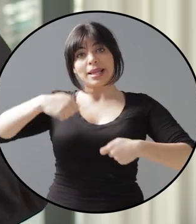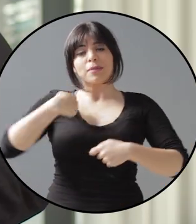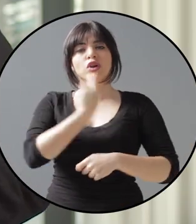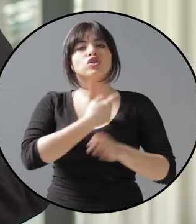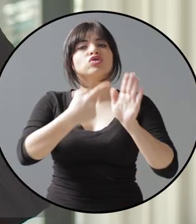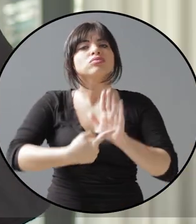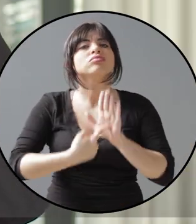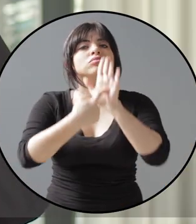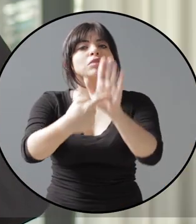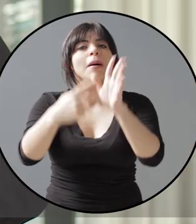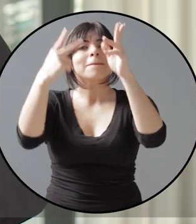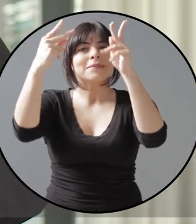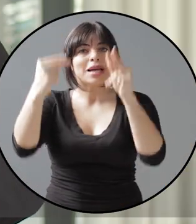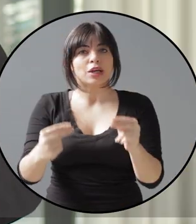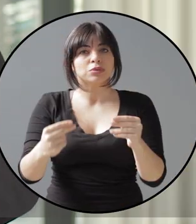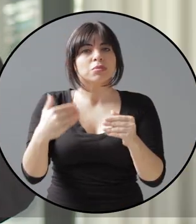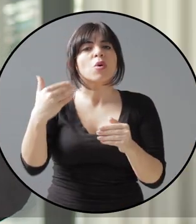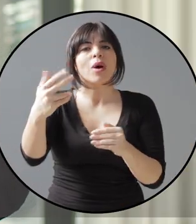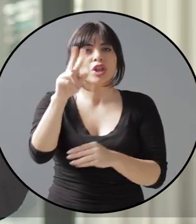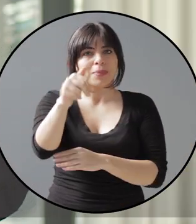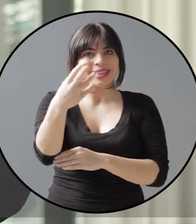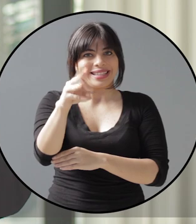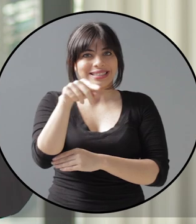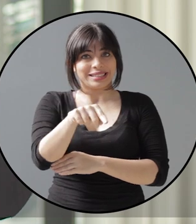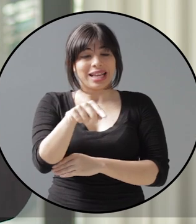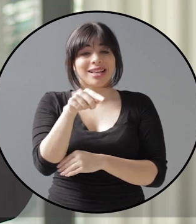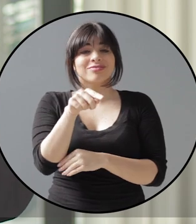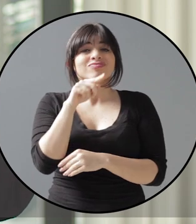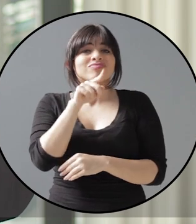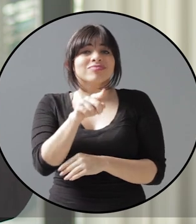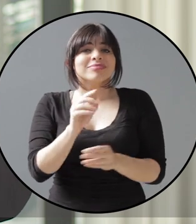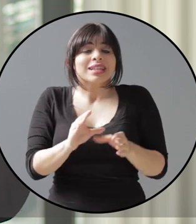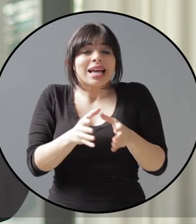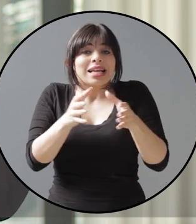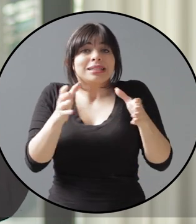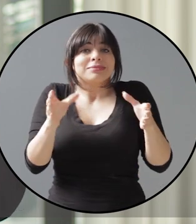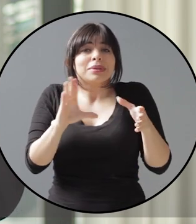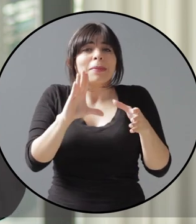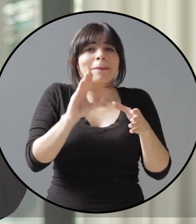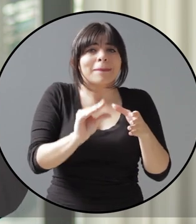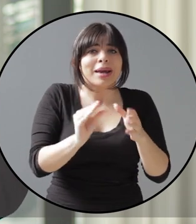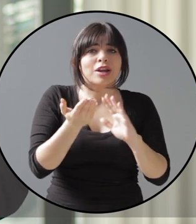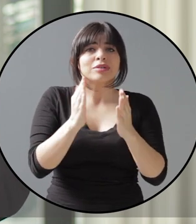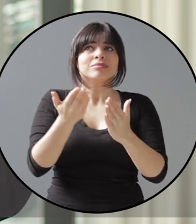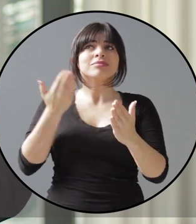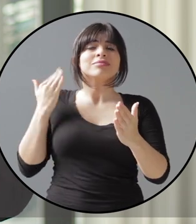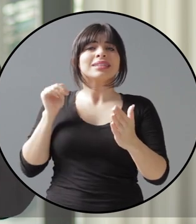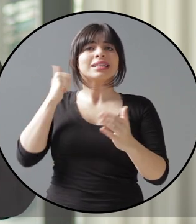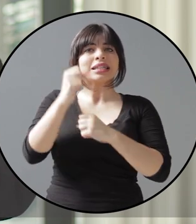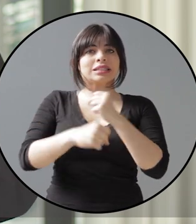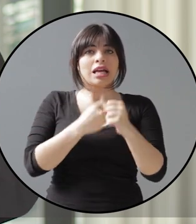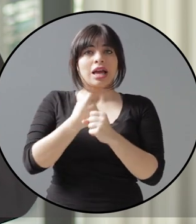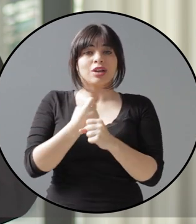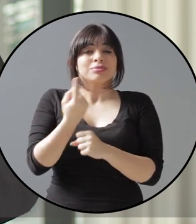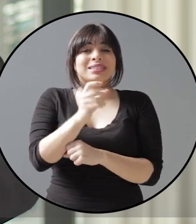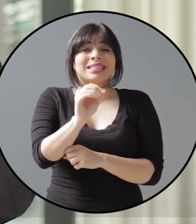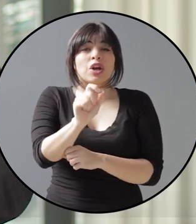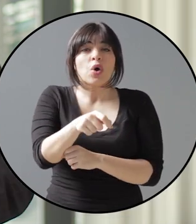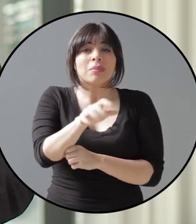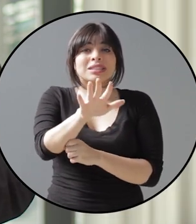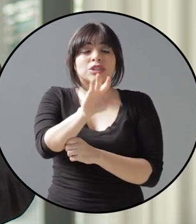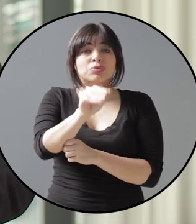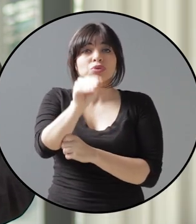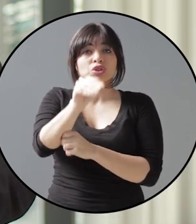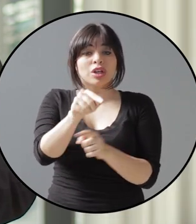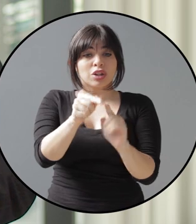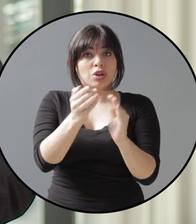septiembre presentamos el presupuesto para el 2016 con el menor crecimiento de la última década, apenas un 0.5%